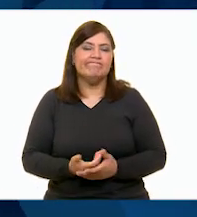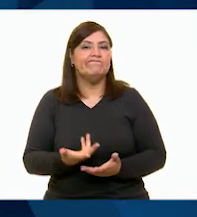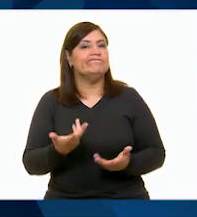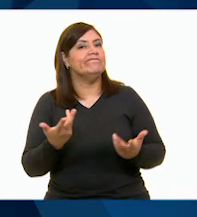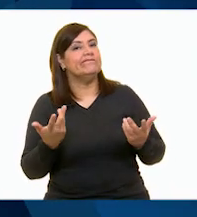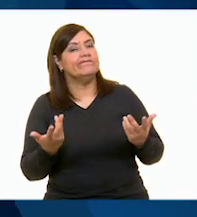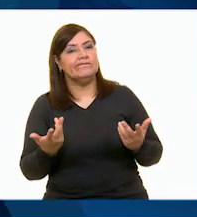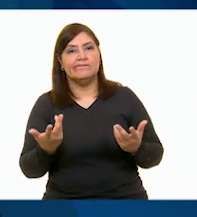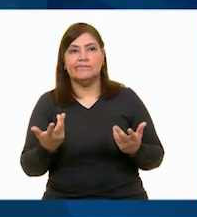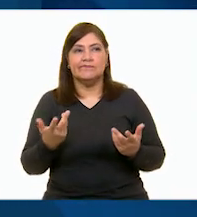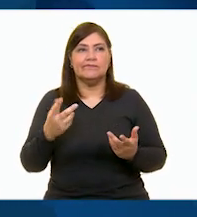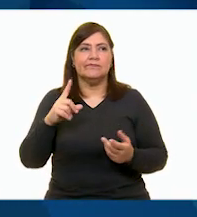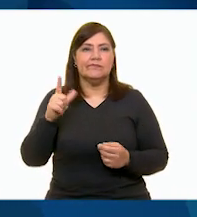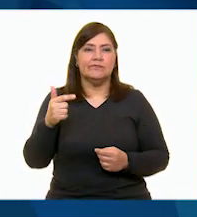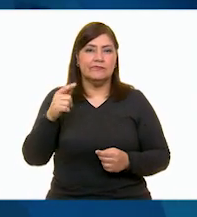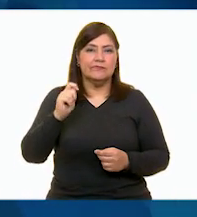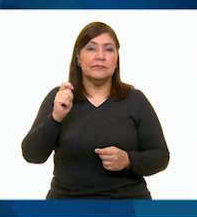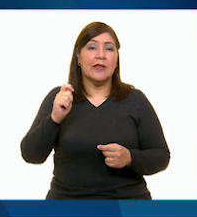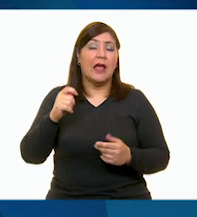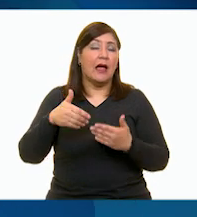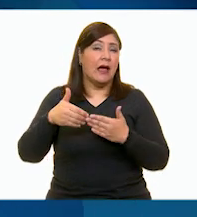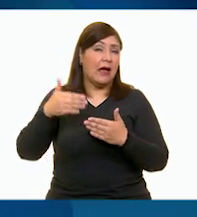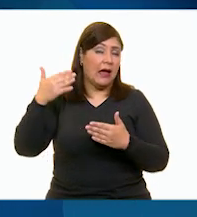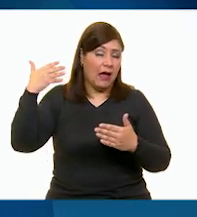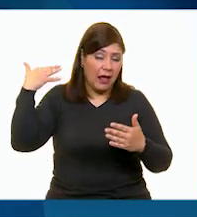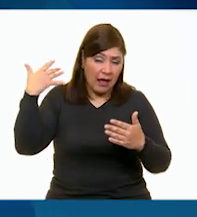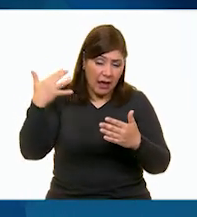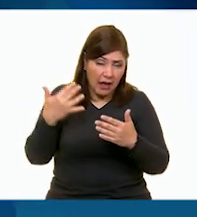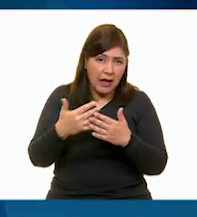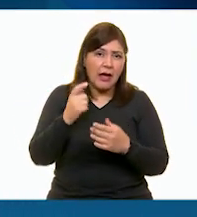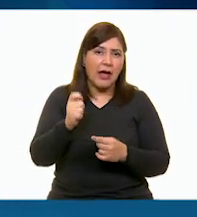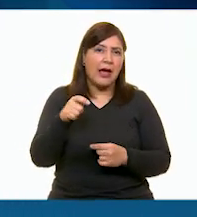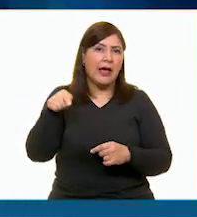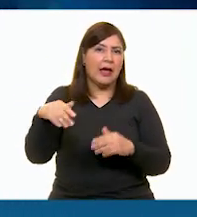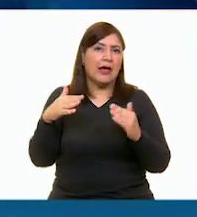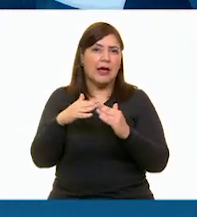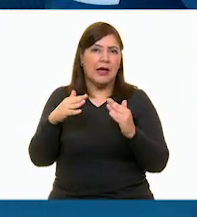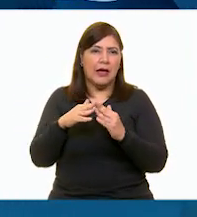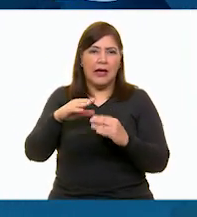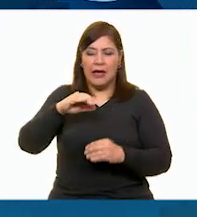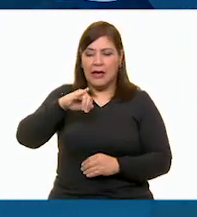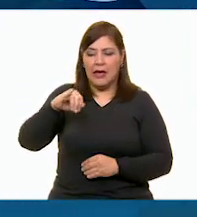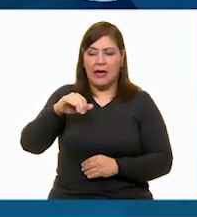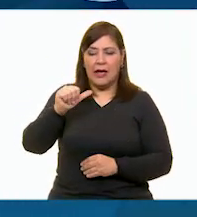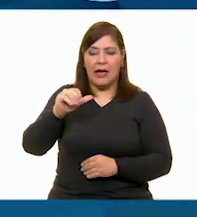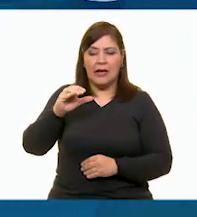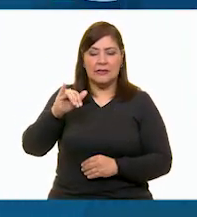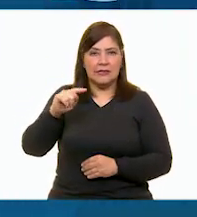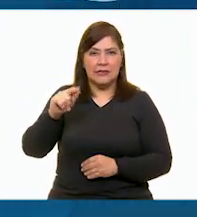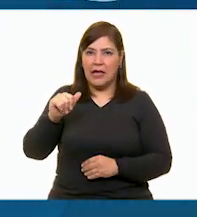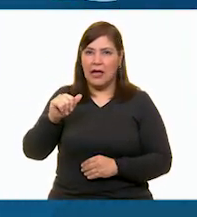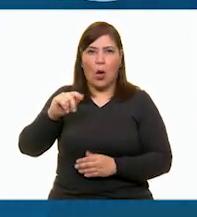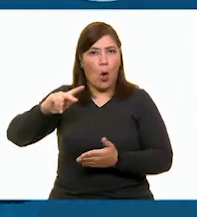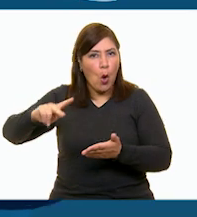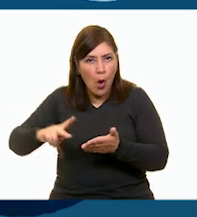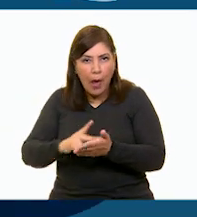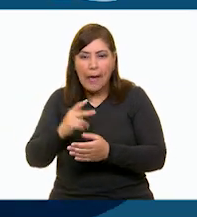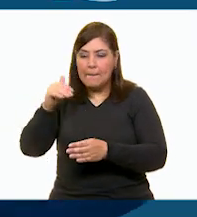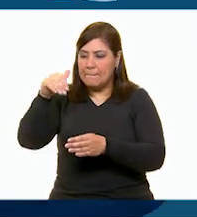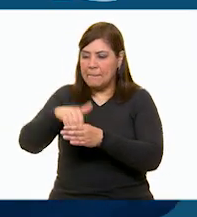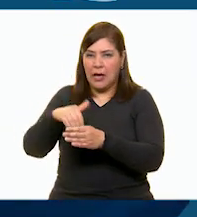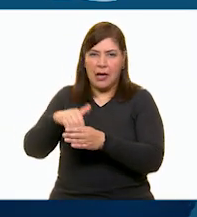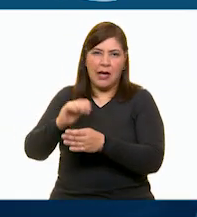Desde entonces en la casa de Jacinta ya no aceptan